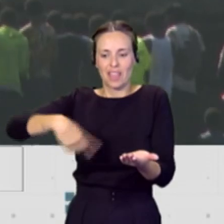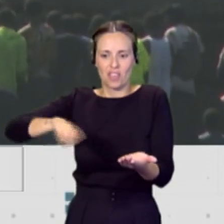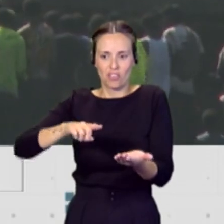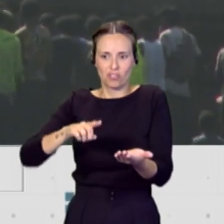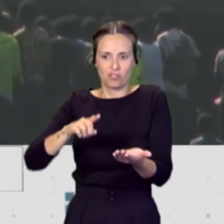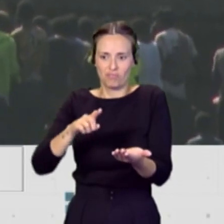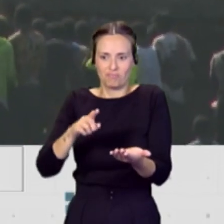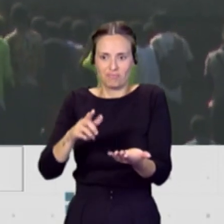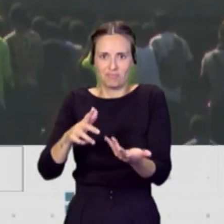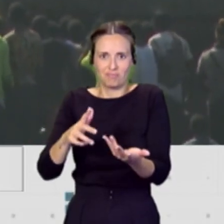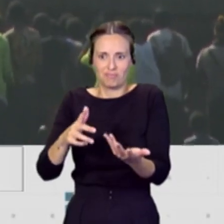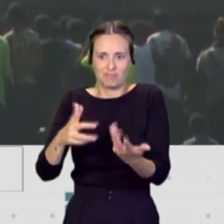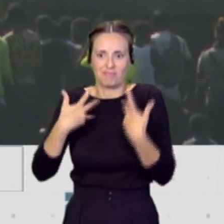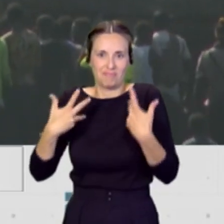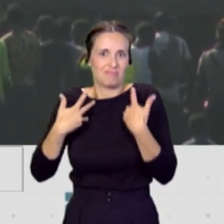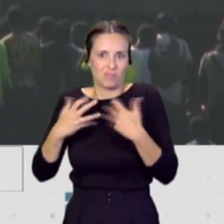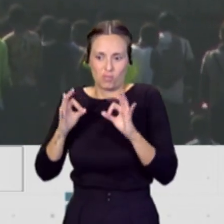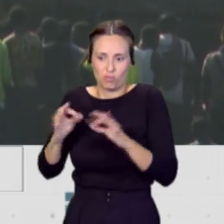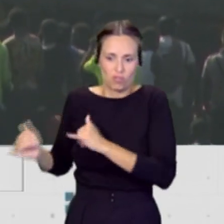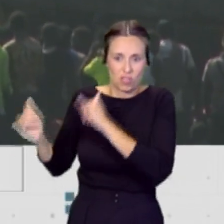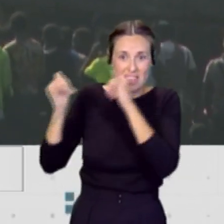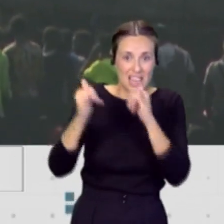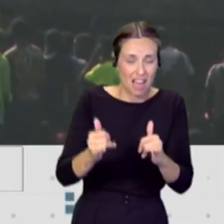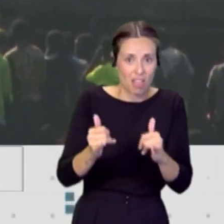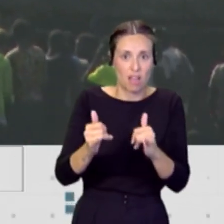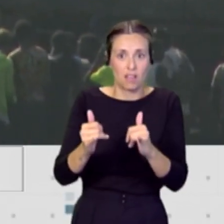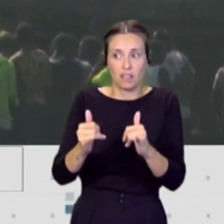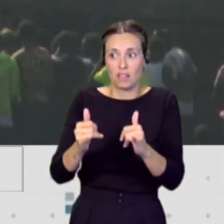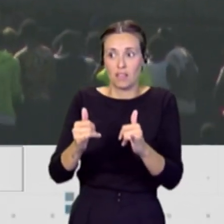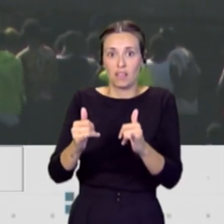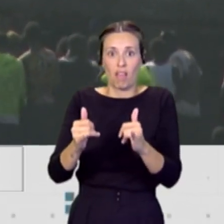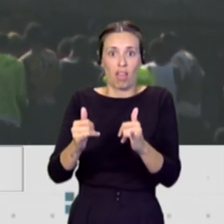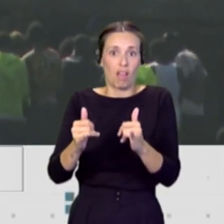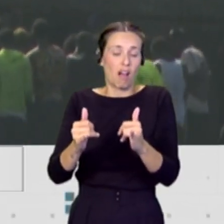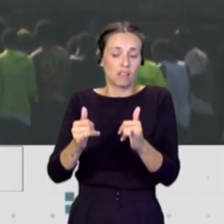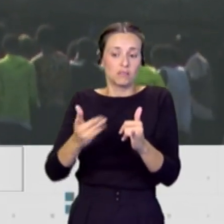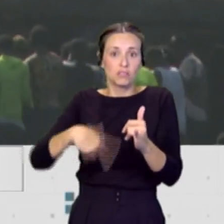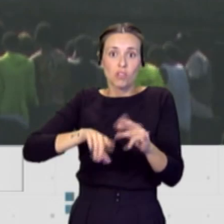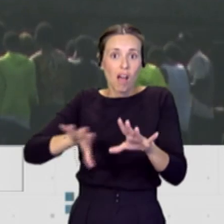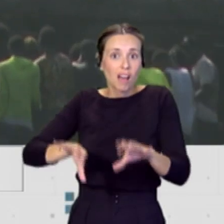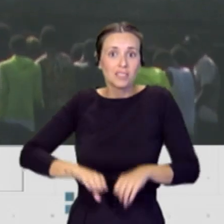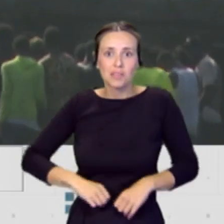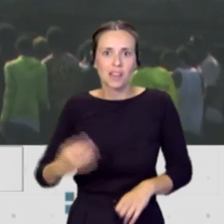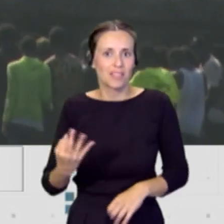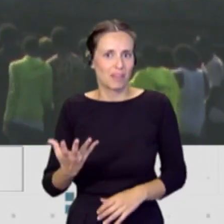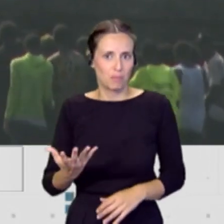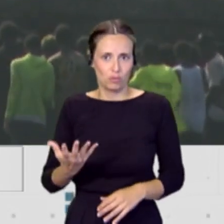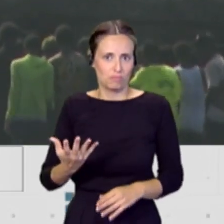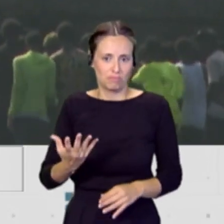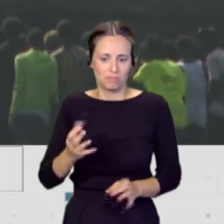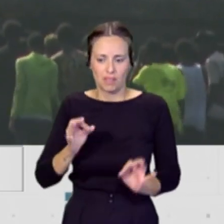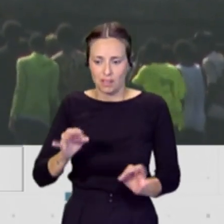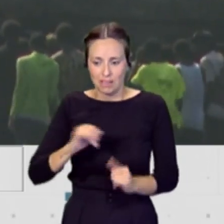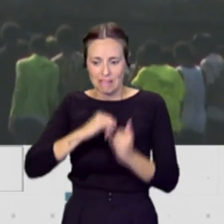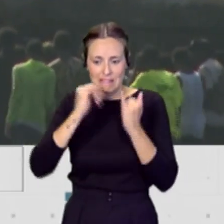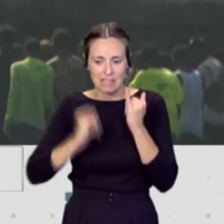denostando de su llegada. Pero hay que asumirlos, estamos en una crisis migratoria,